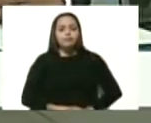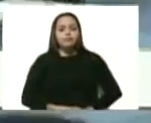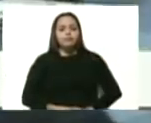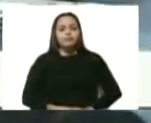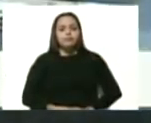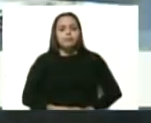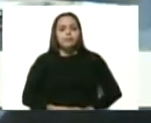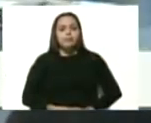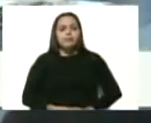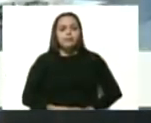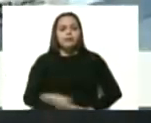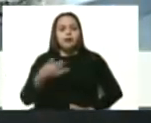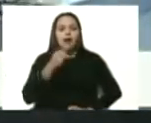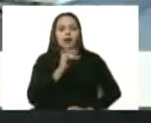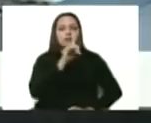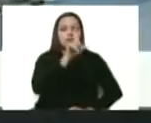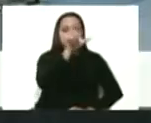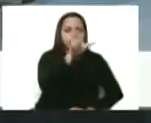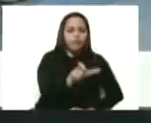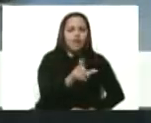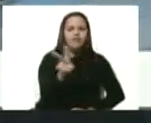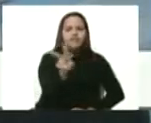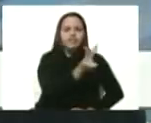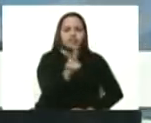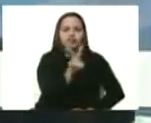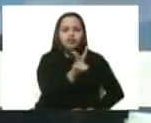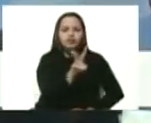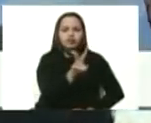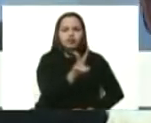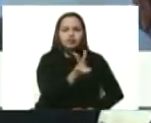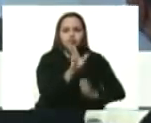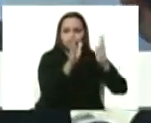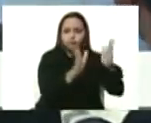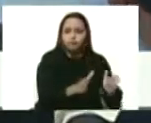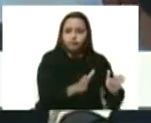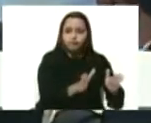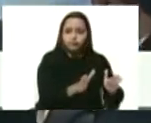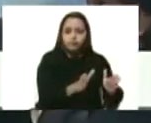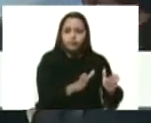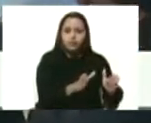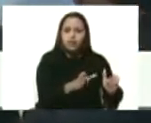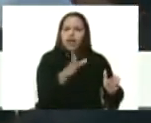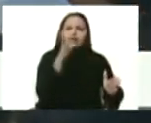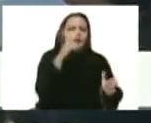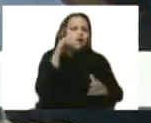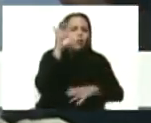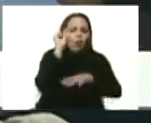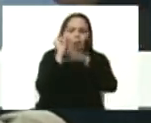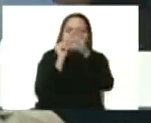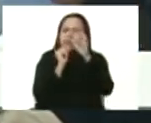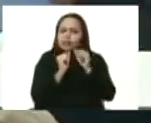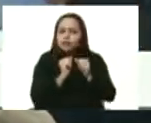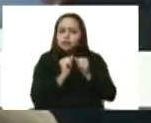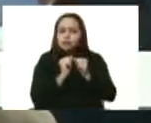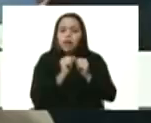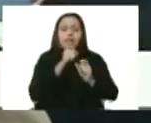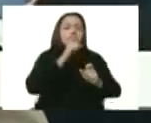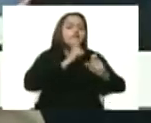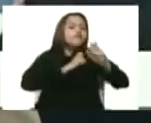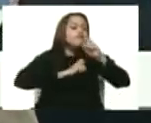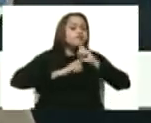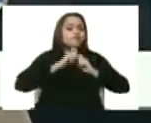un solo venezolano que no haya comprendido la dimensión